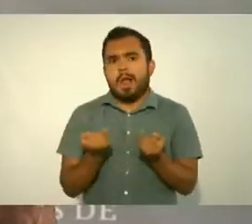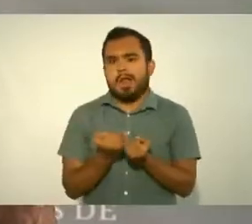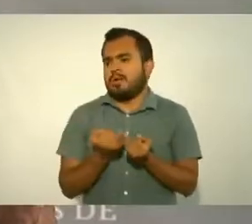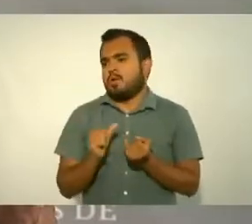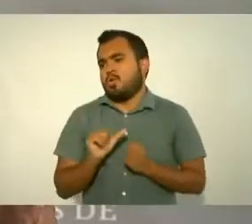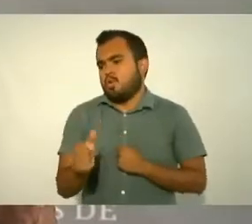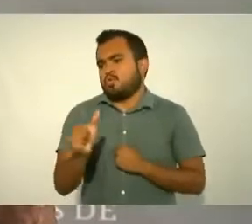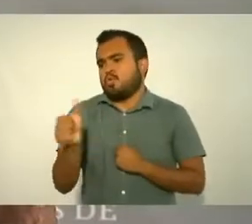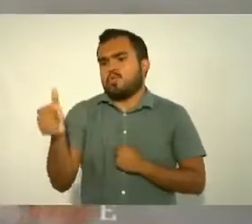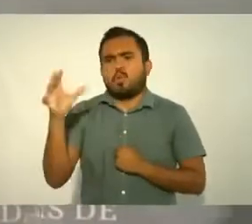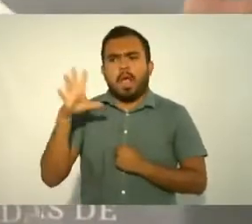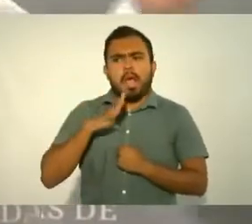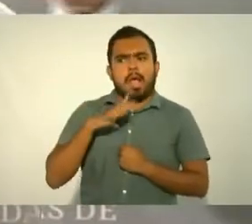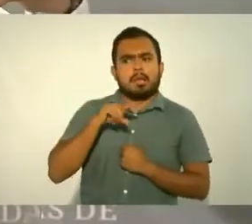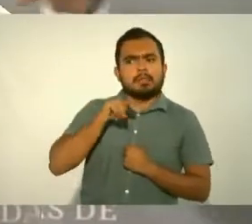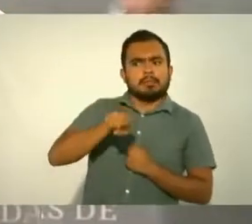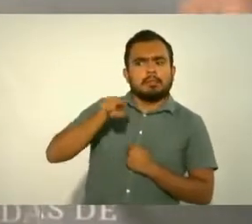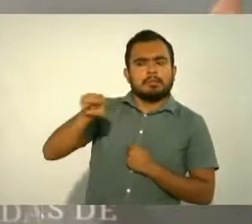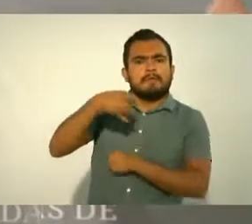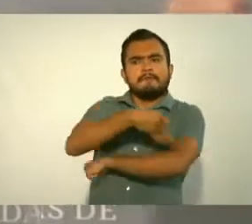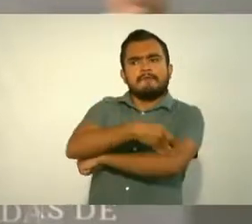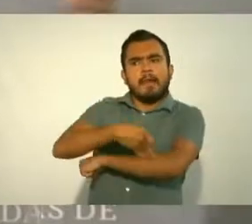de cómo